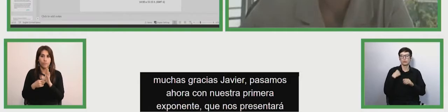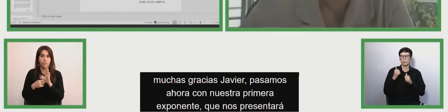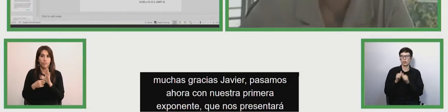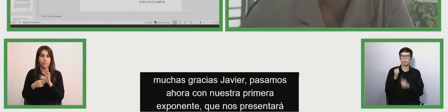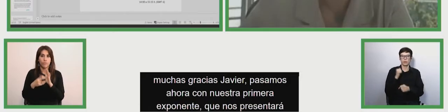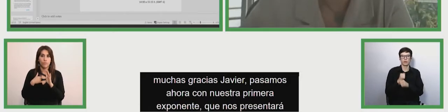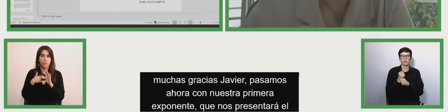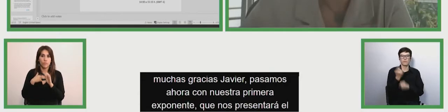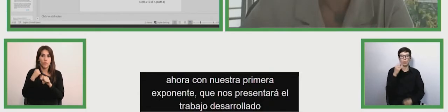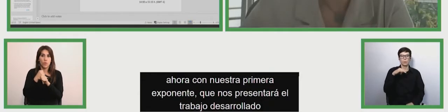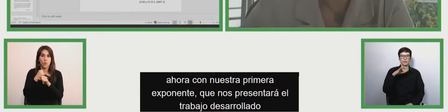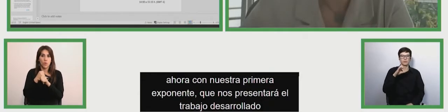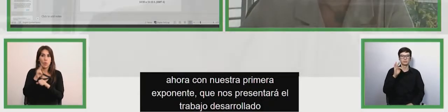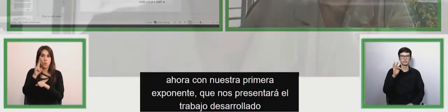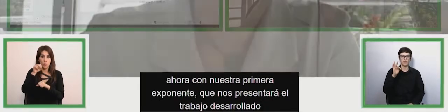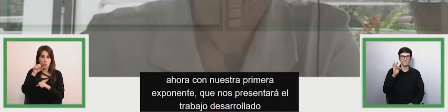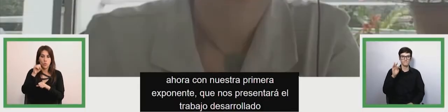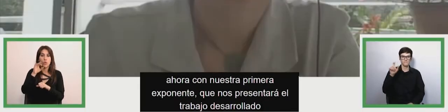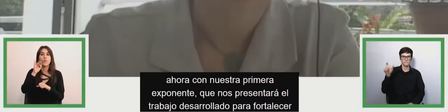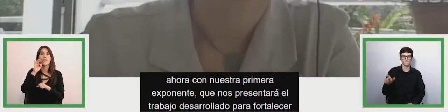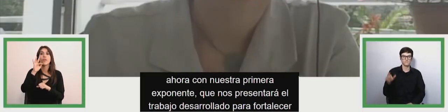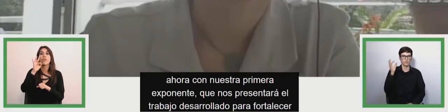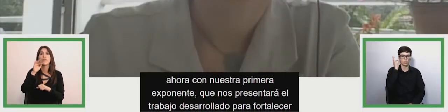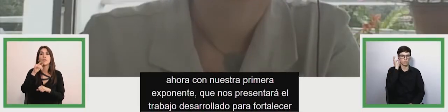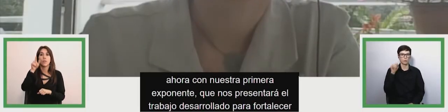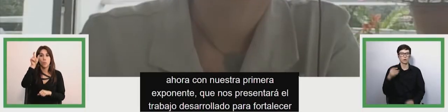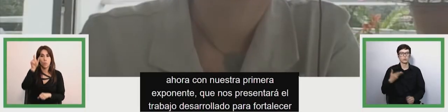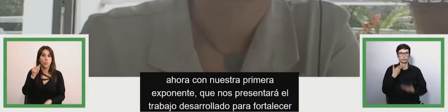educación inclusiva con énfasis en alianzas